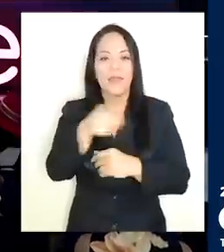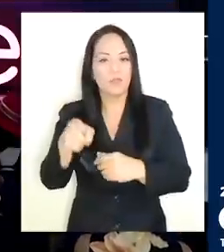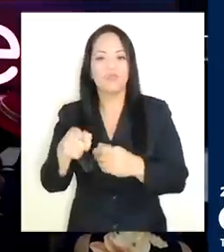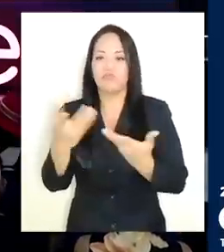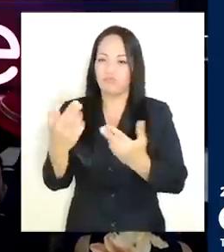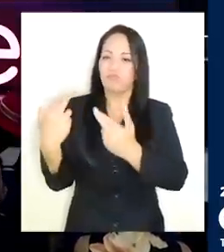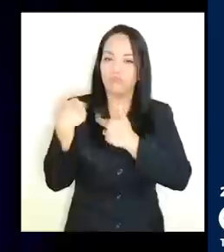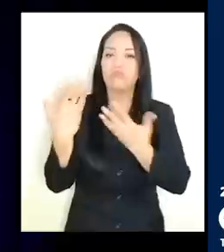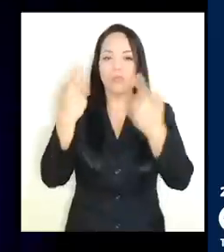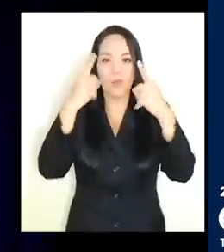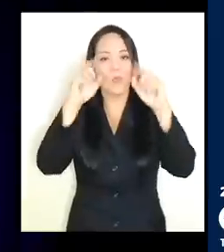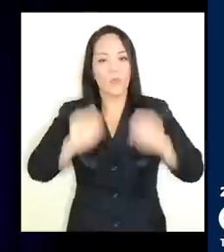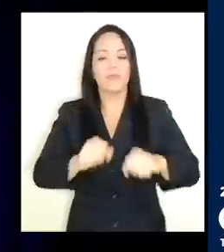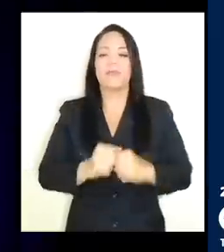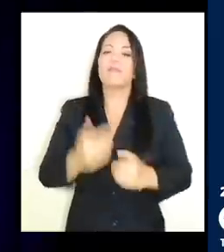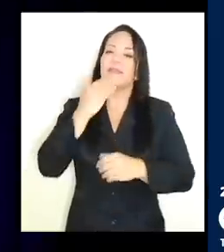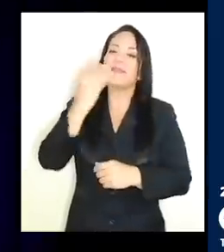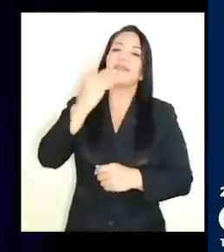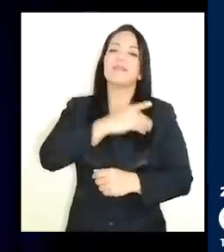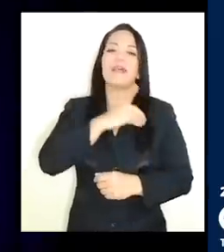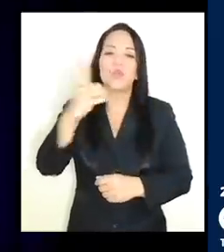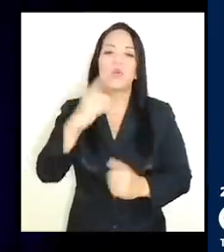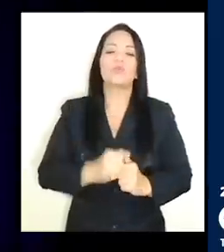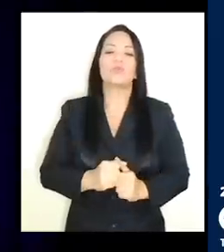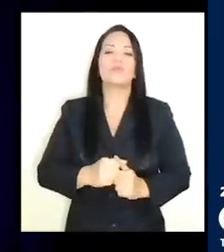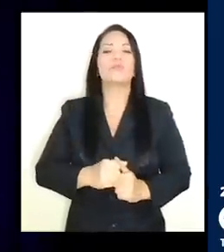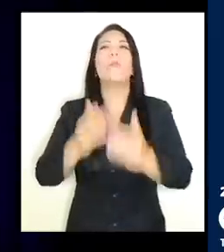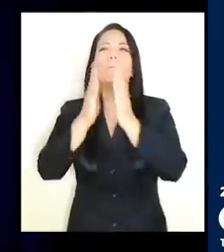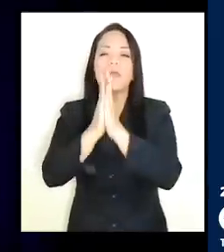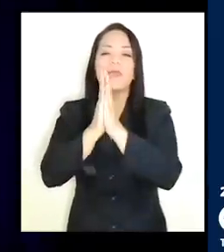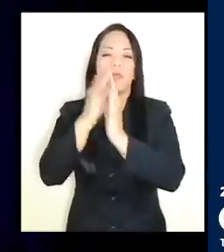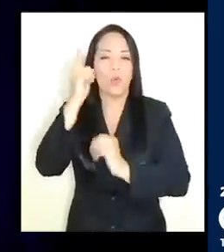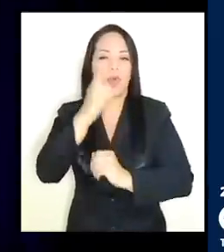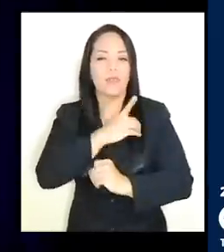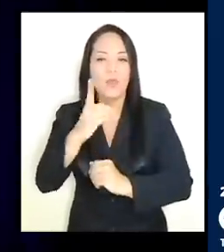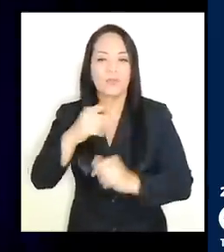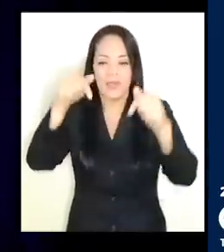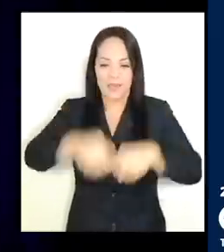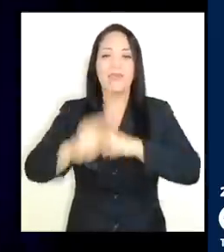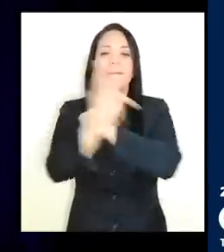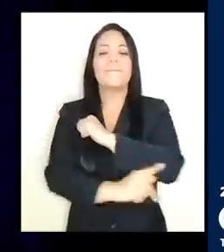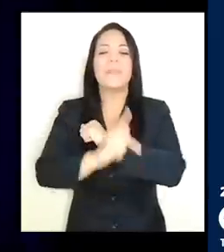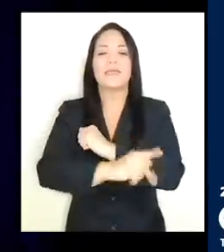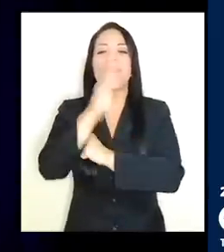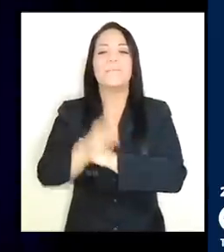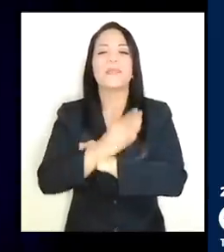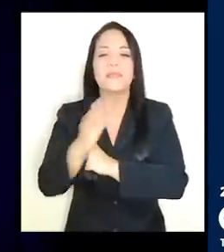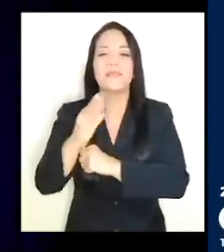hicieron posible. Y a Dios le agradezco y le pido que en esta patria